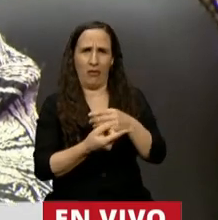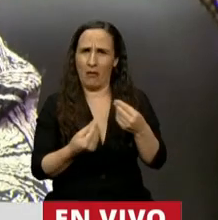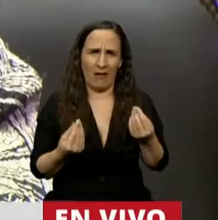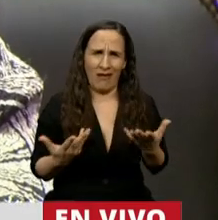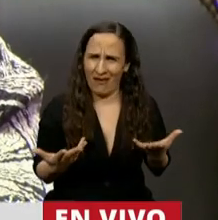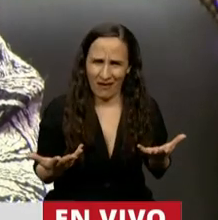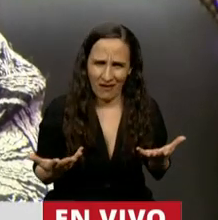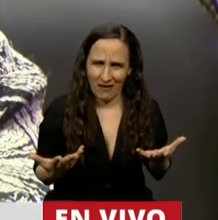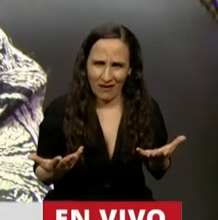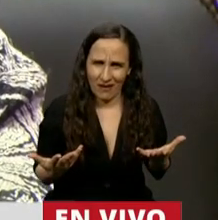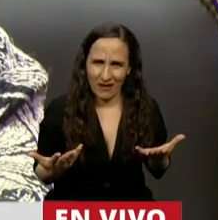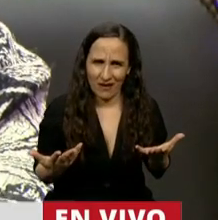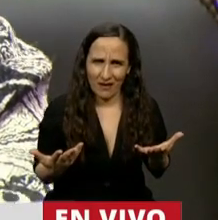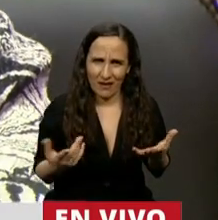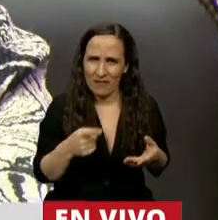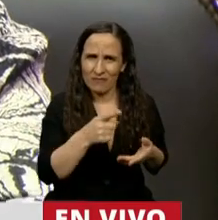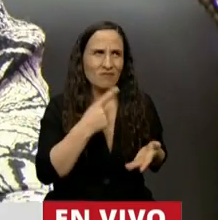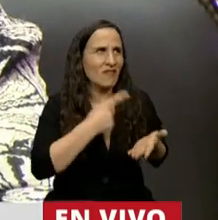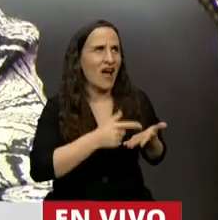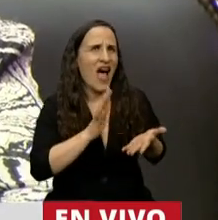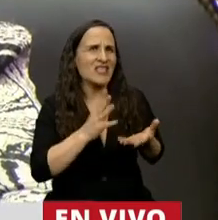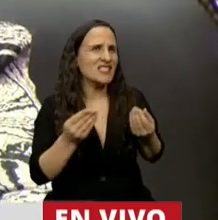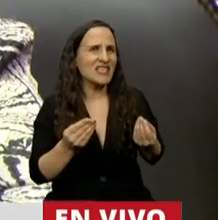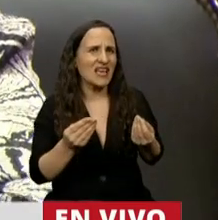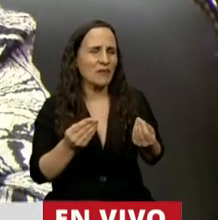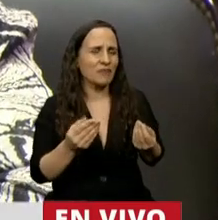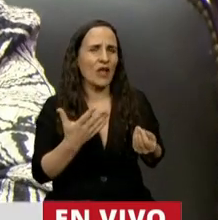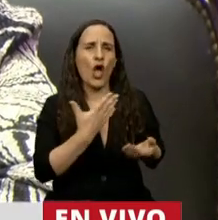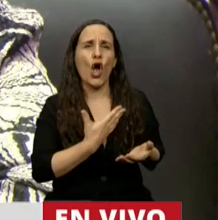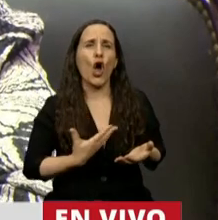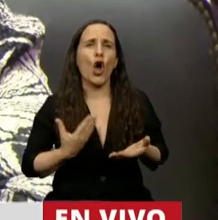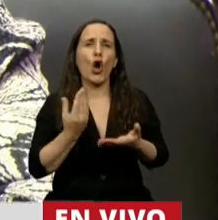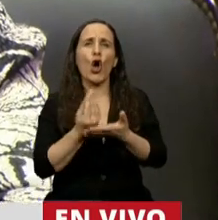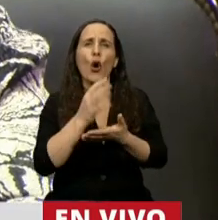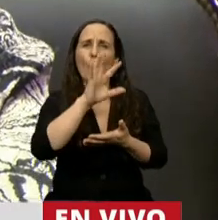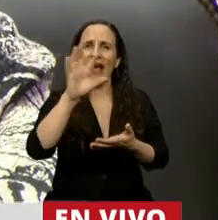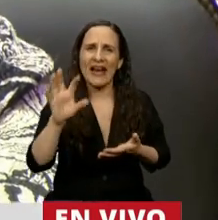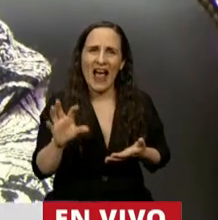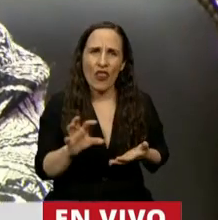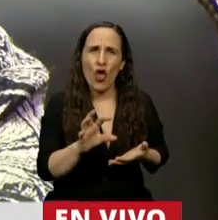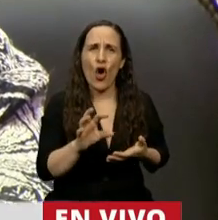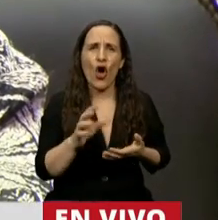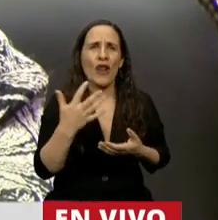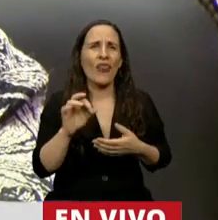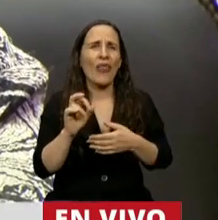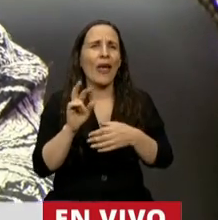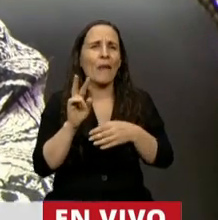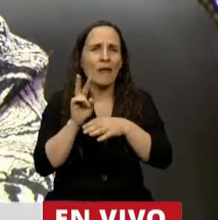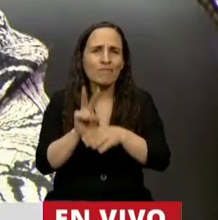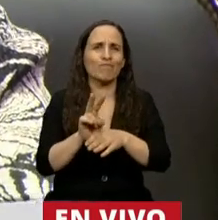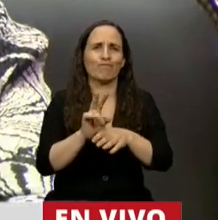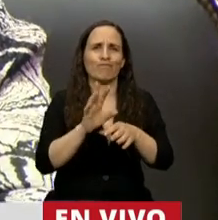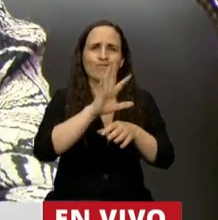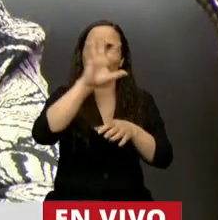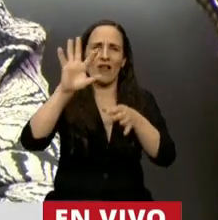hay atrás de esa posición? Gobernadores que tendrían que estar defendiendo el federalismo,